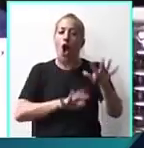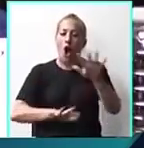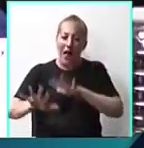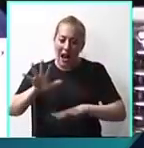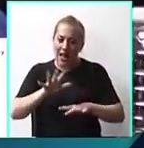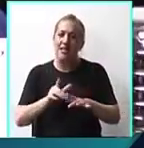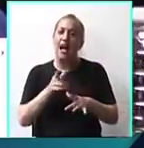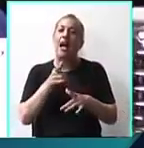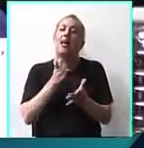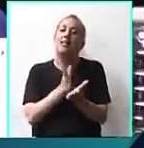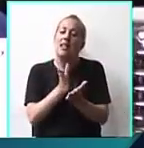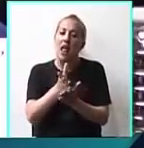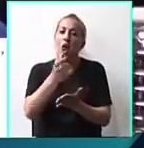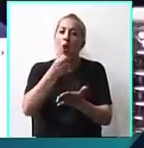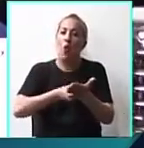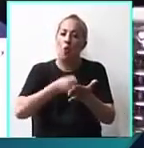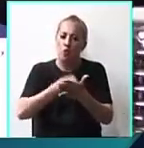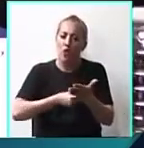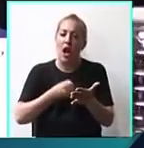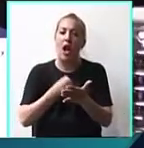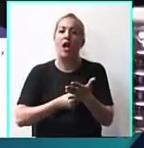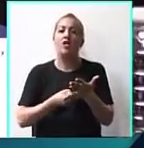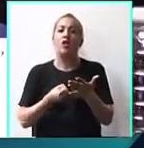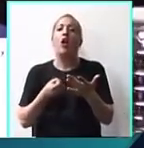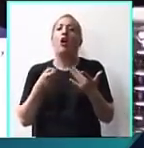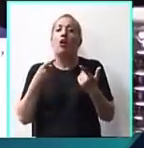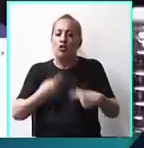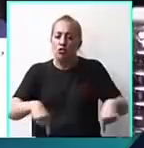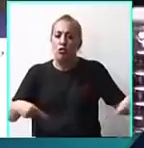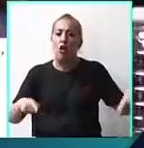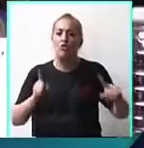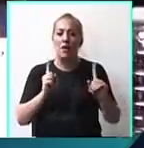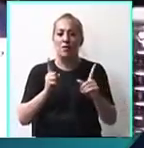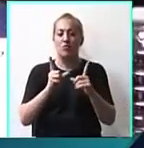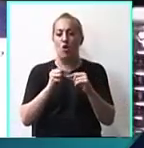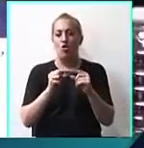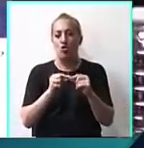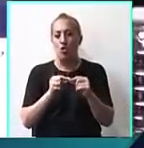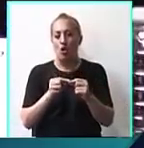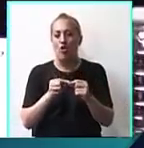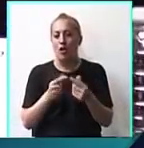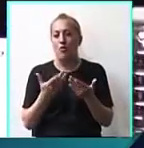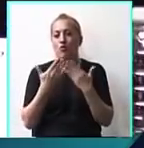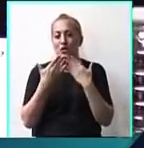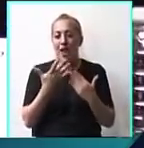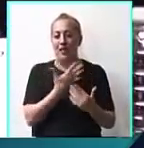seguir peleando con todos esos que enfrentan este código contravencional. Muchas gracias, señor Presidente.